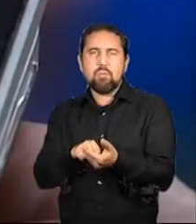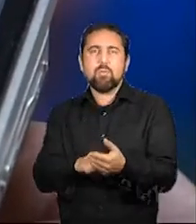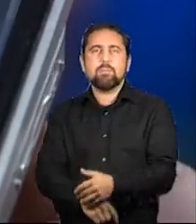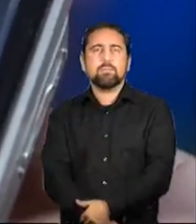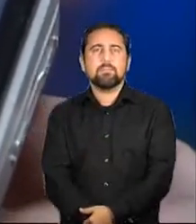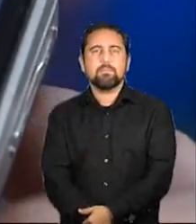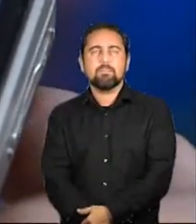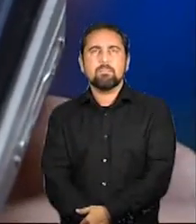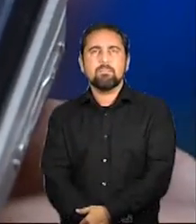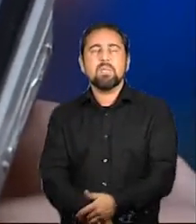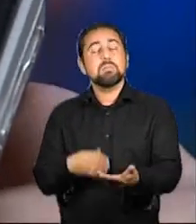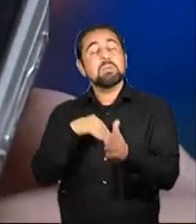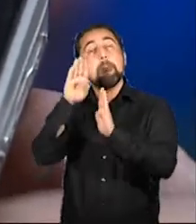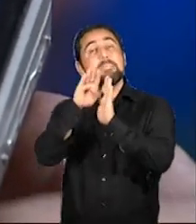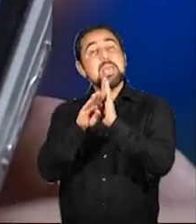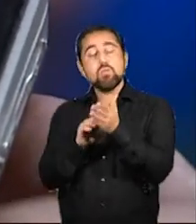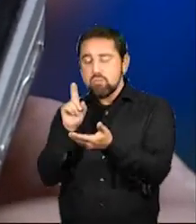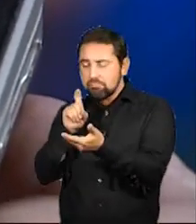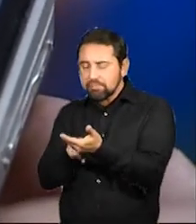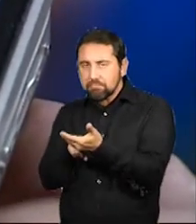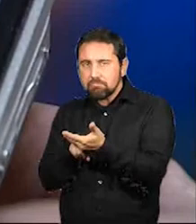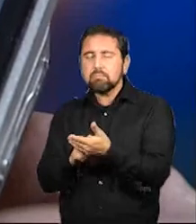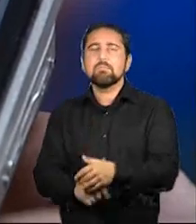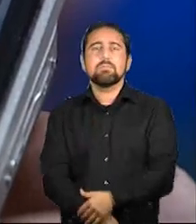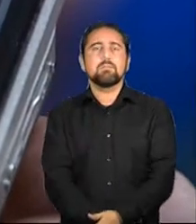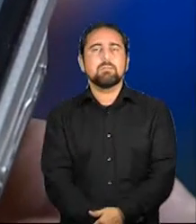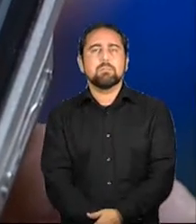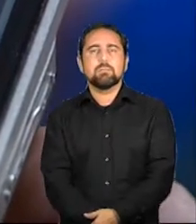Víctor controla el teléfono con el teclado. Estás en el menú.